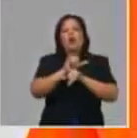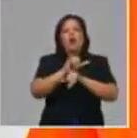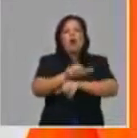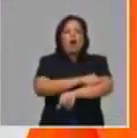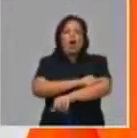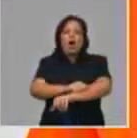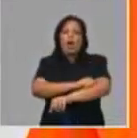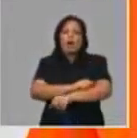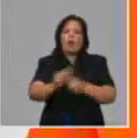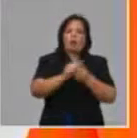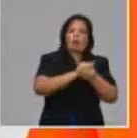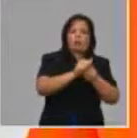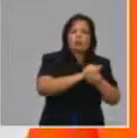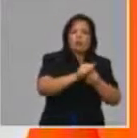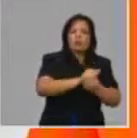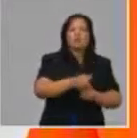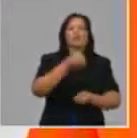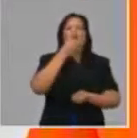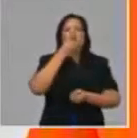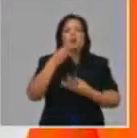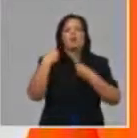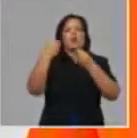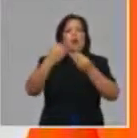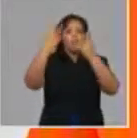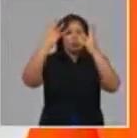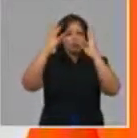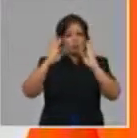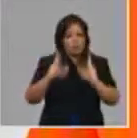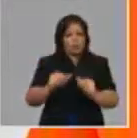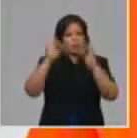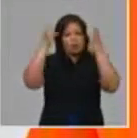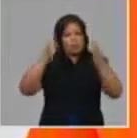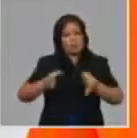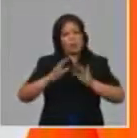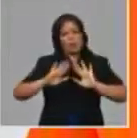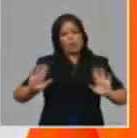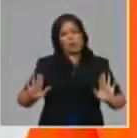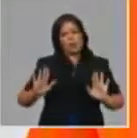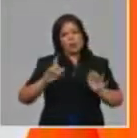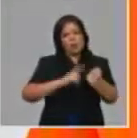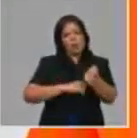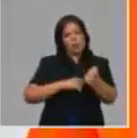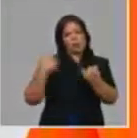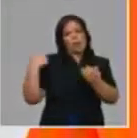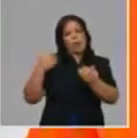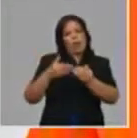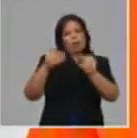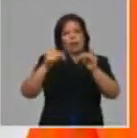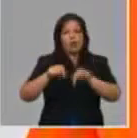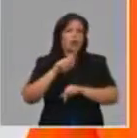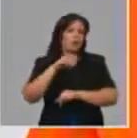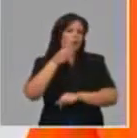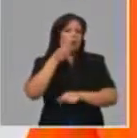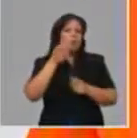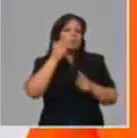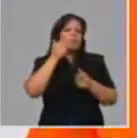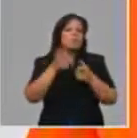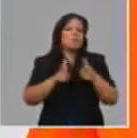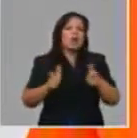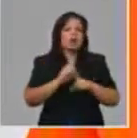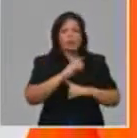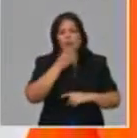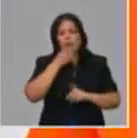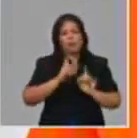nos permite la producción actual ni la inmediata incrementar estos módulos. Y el producto de mayor dificultad,